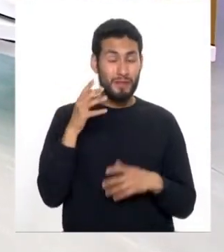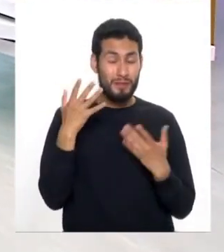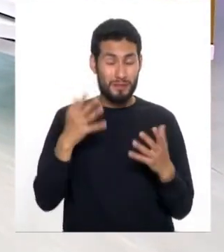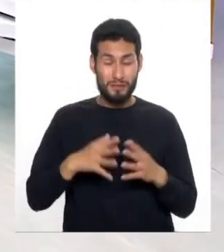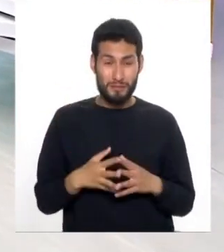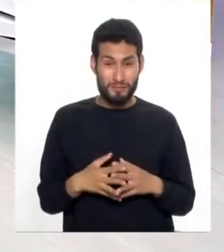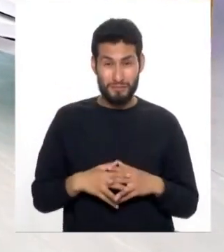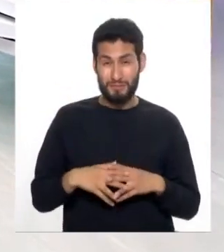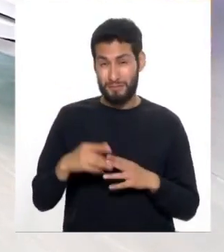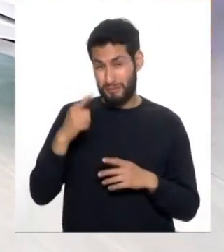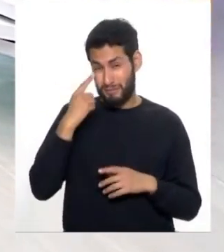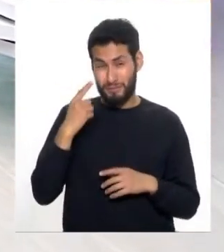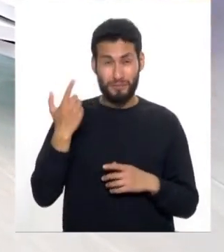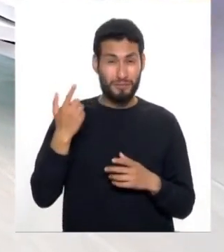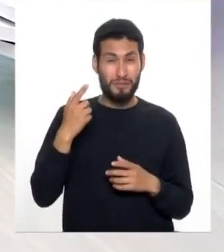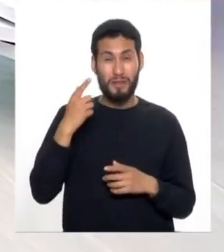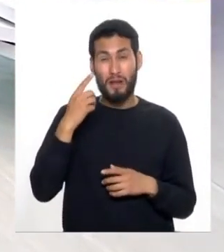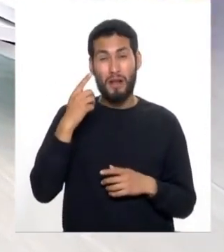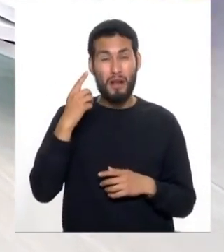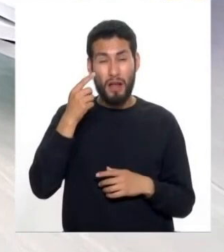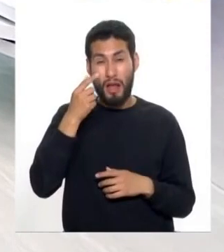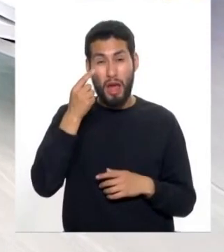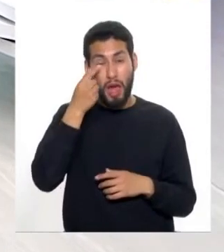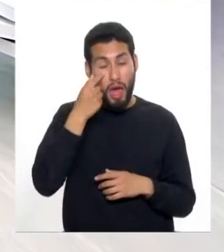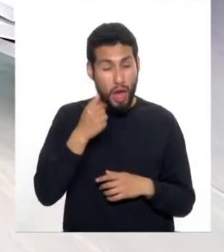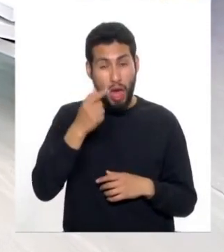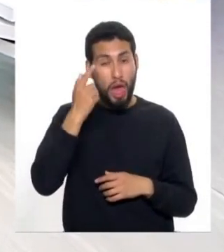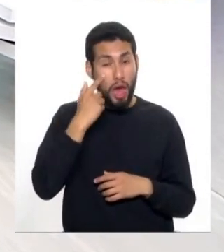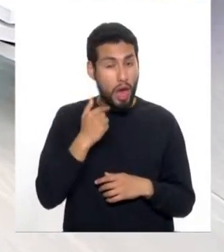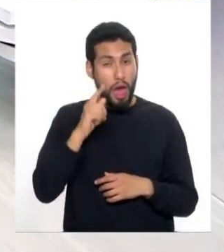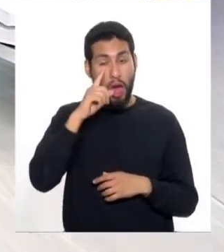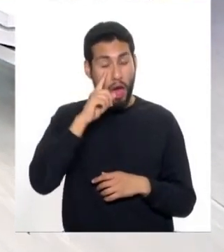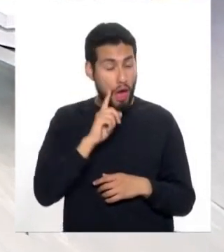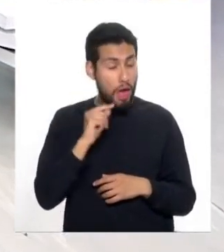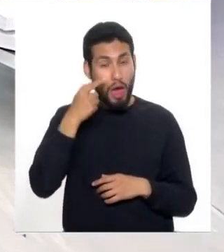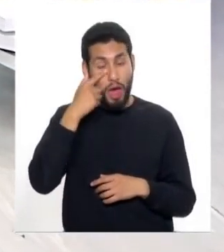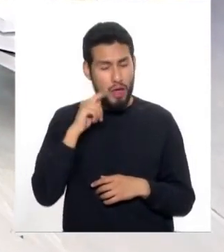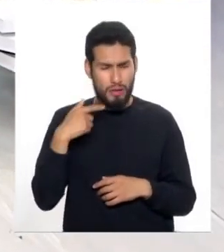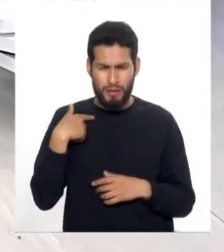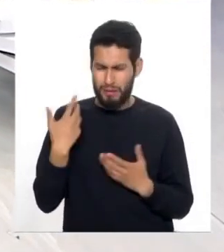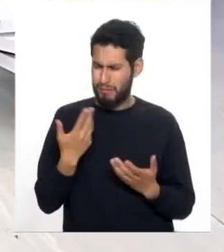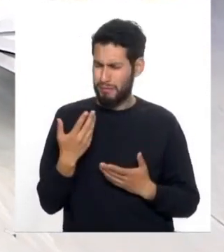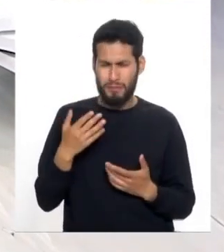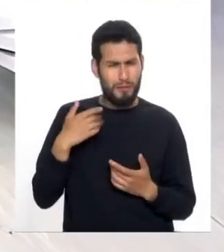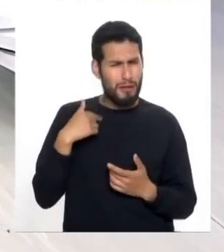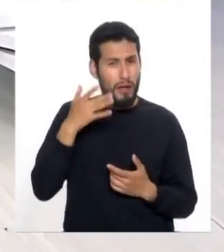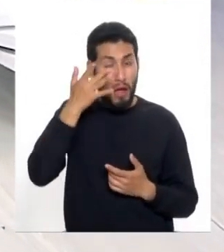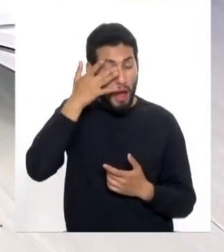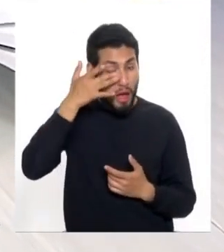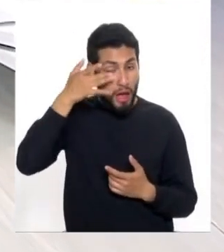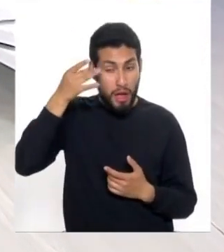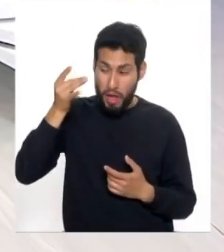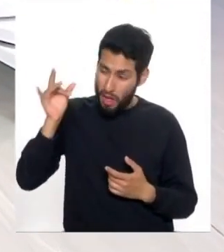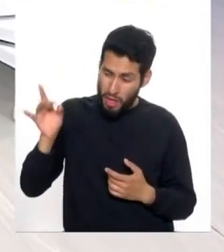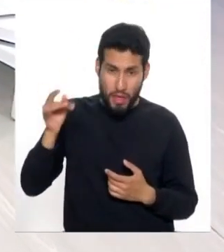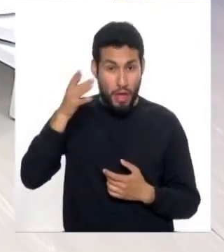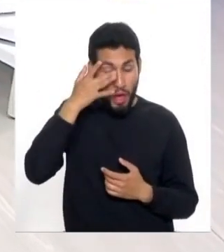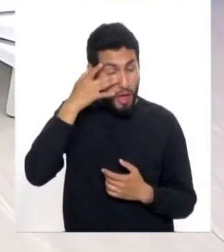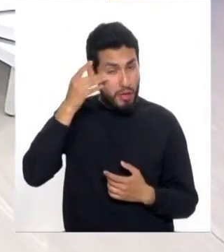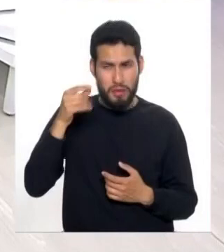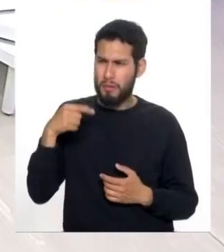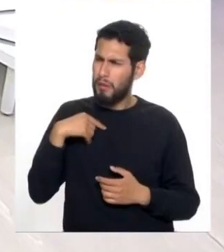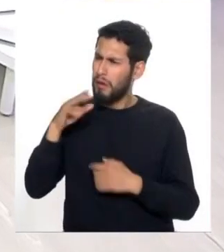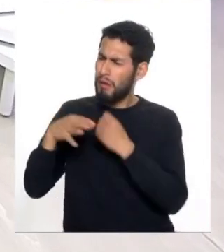lágrimas, el engañoso. Entonces, yo regresé otra vez al médico y el médico me dice, no, no, no tiene ningún